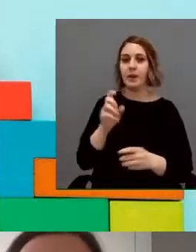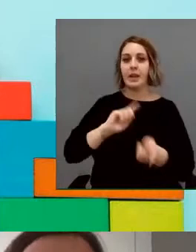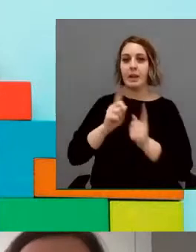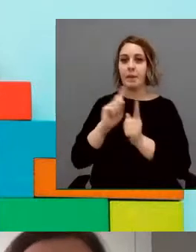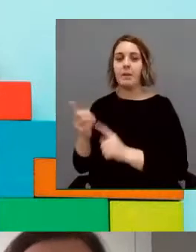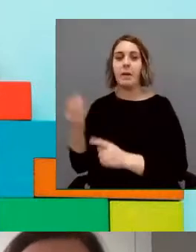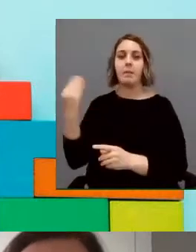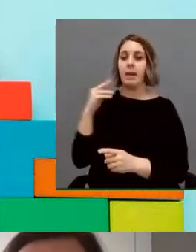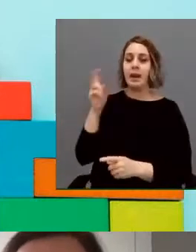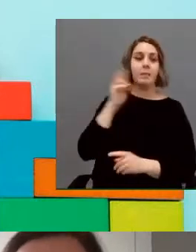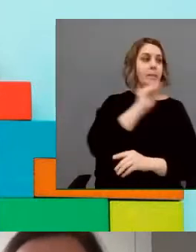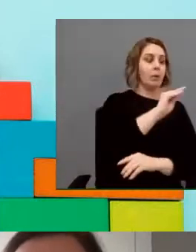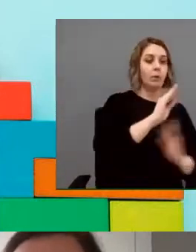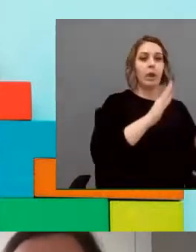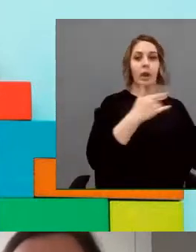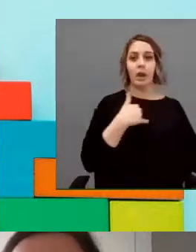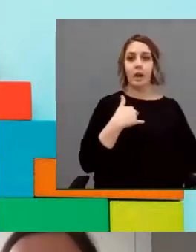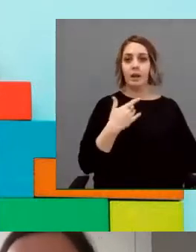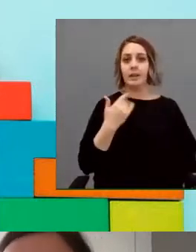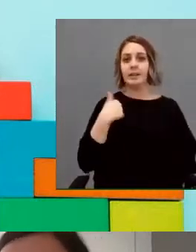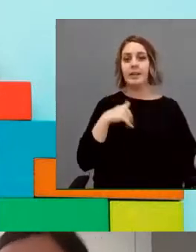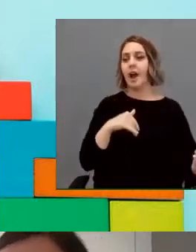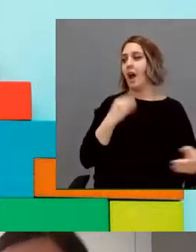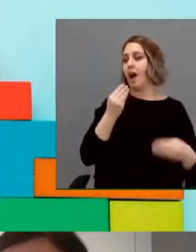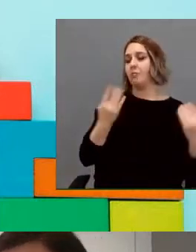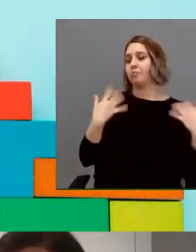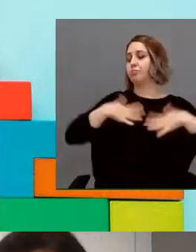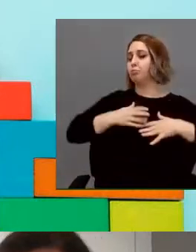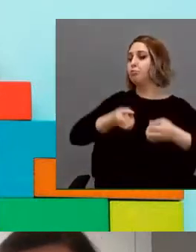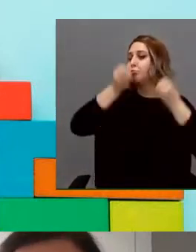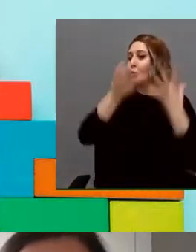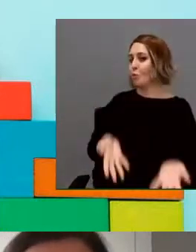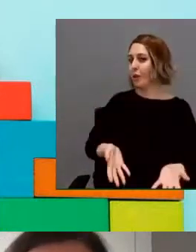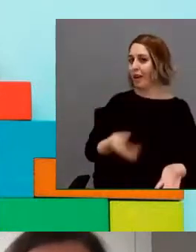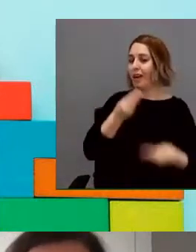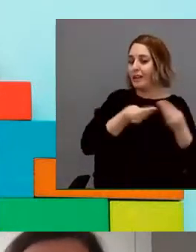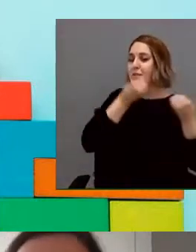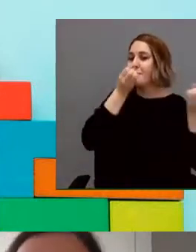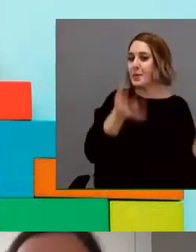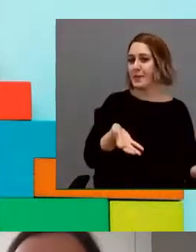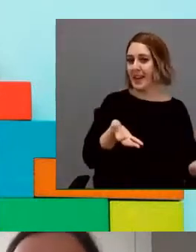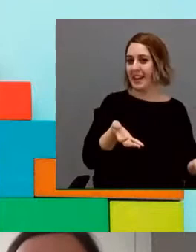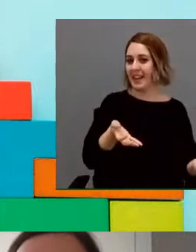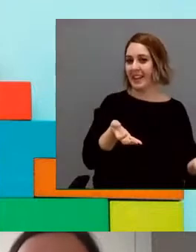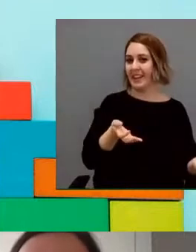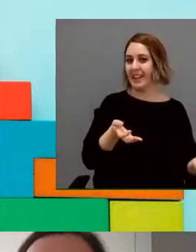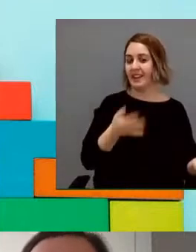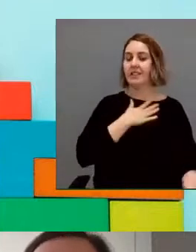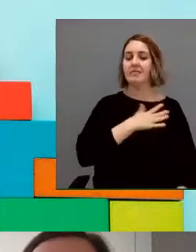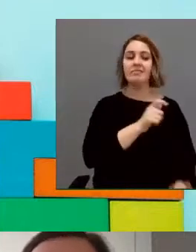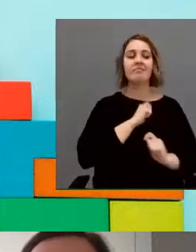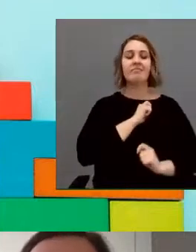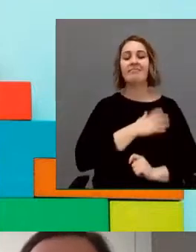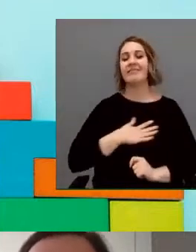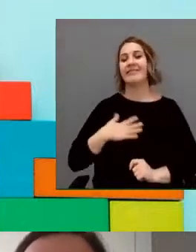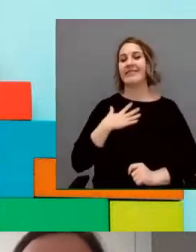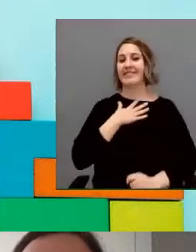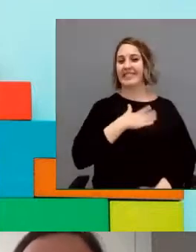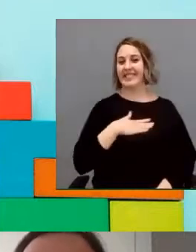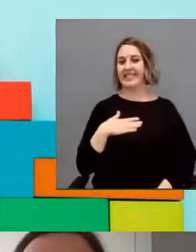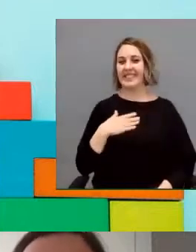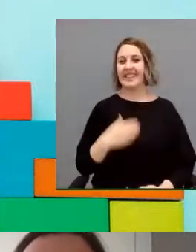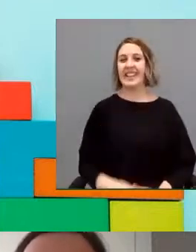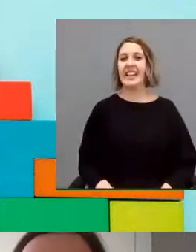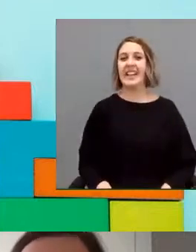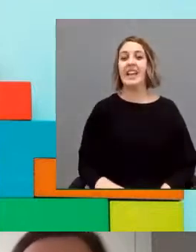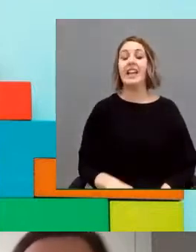y ya lo hace estupendamente y muy bien, muy satisfactorio. Y también está ayudando en la